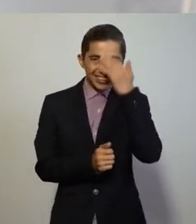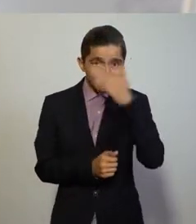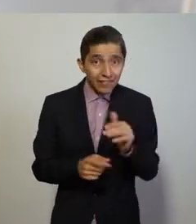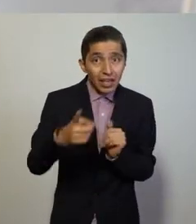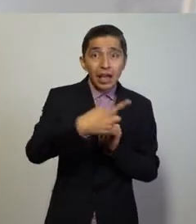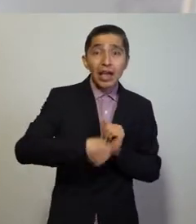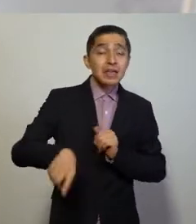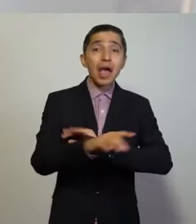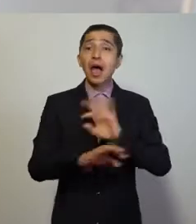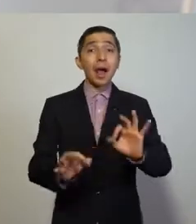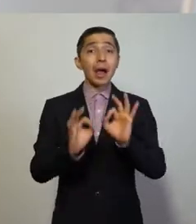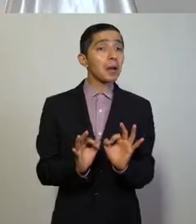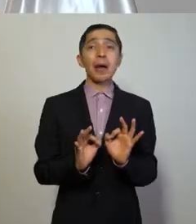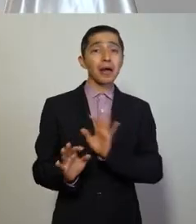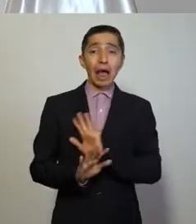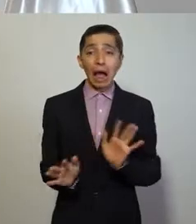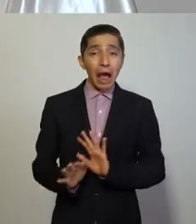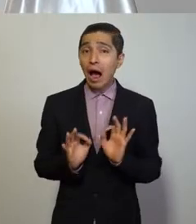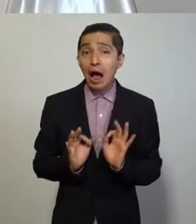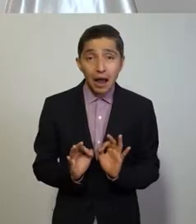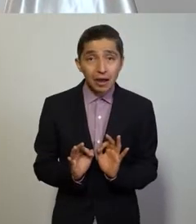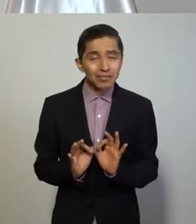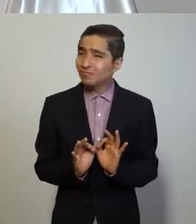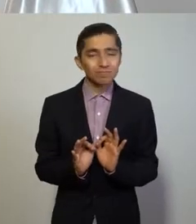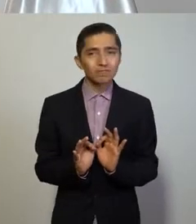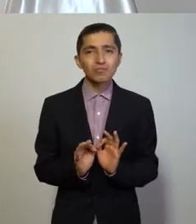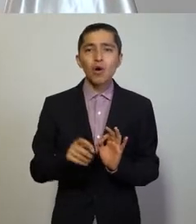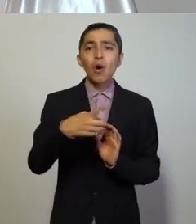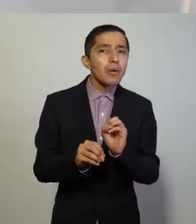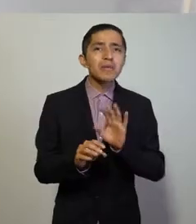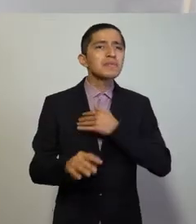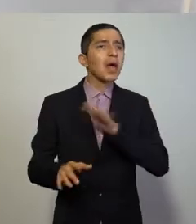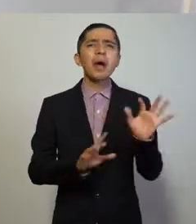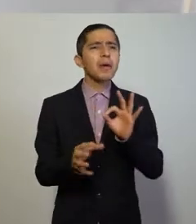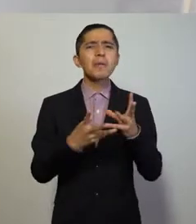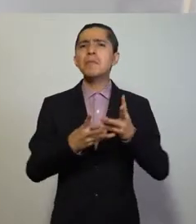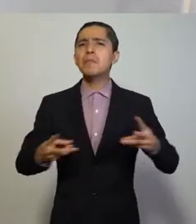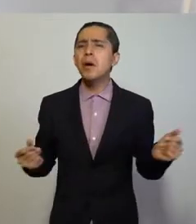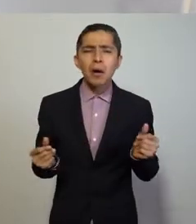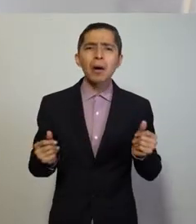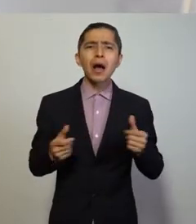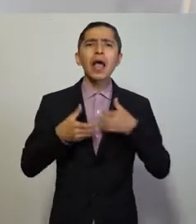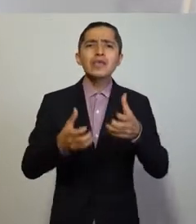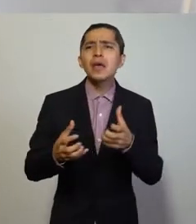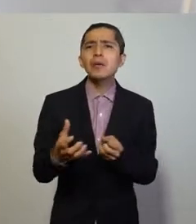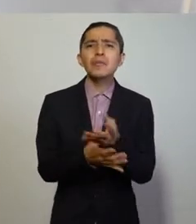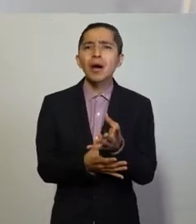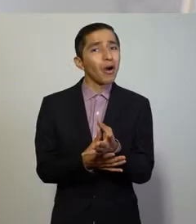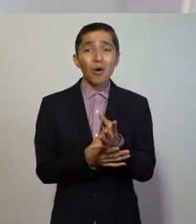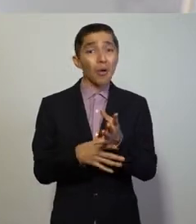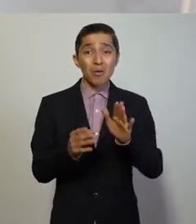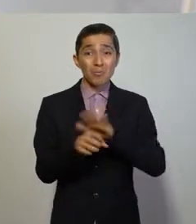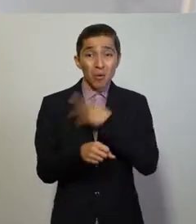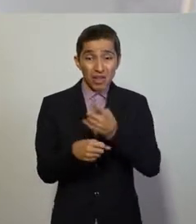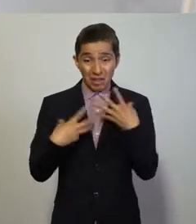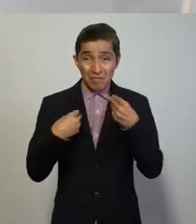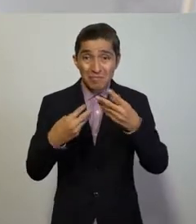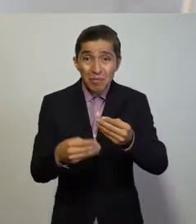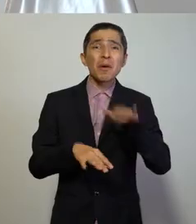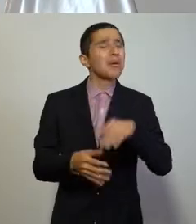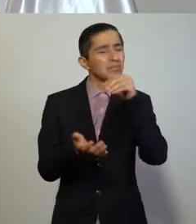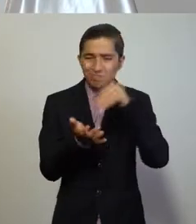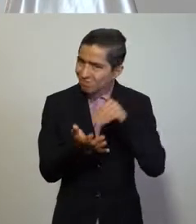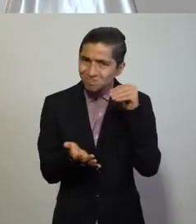momento de cantar victoria, que no es momento de bajar la guardia. El riesgo de contagio y muerte se